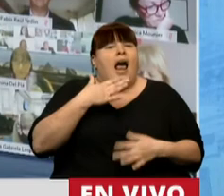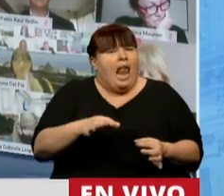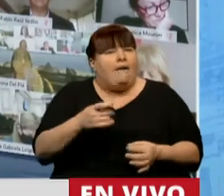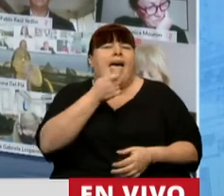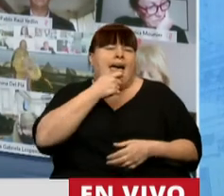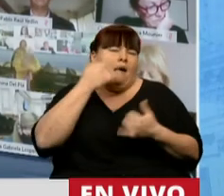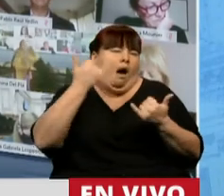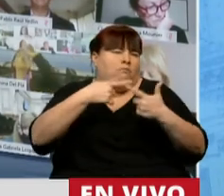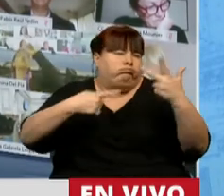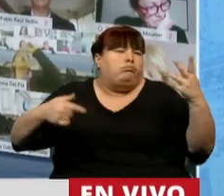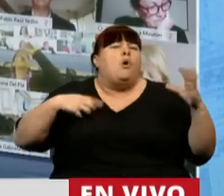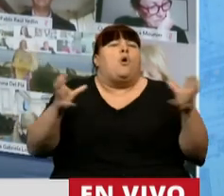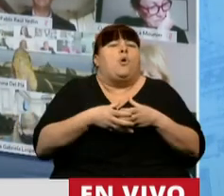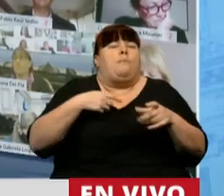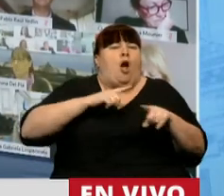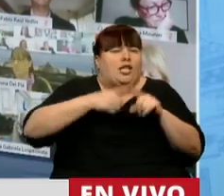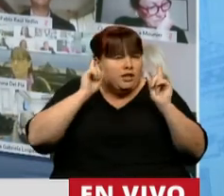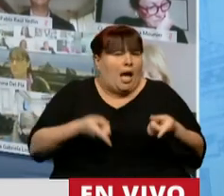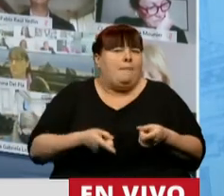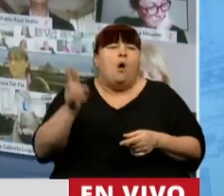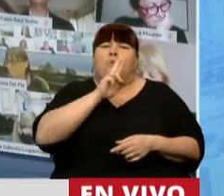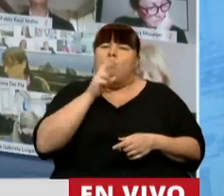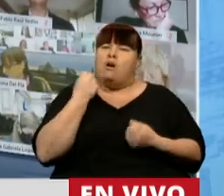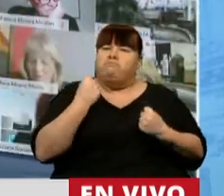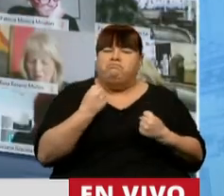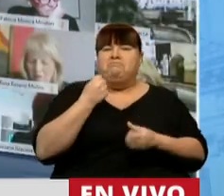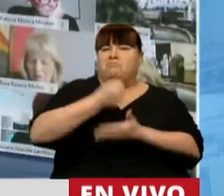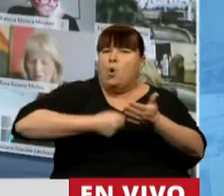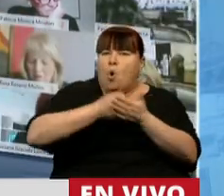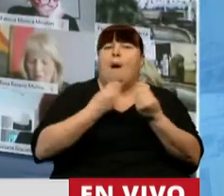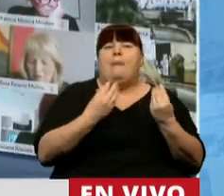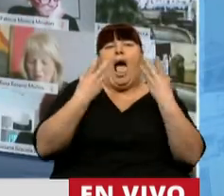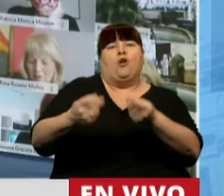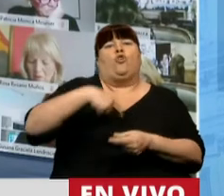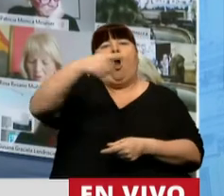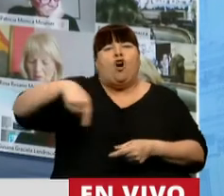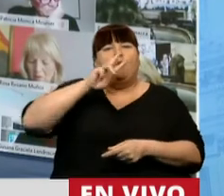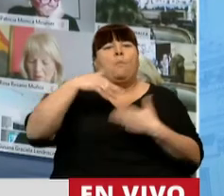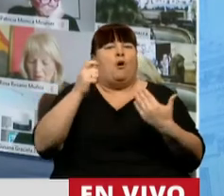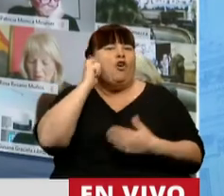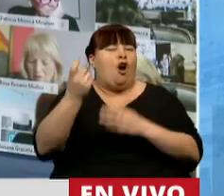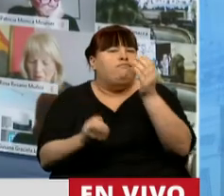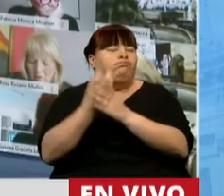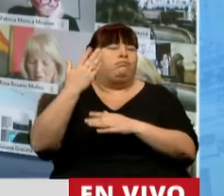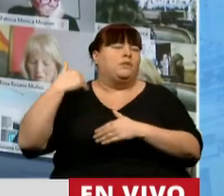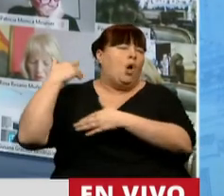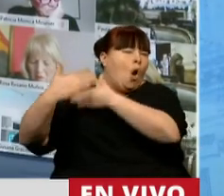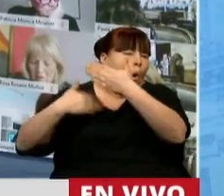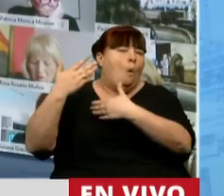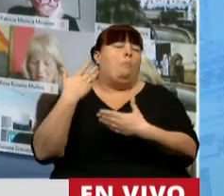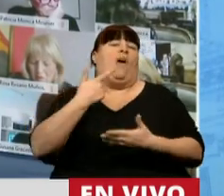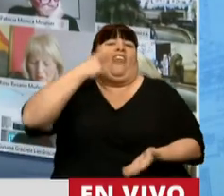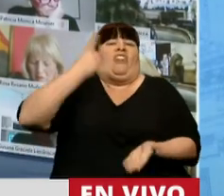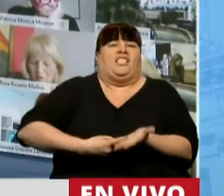ejemplos sobrados en mi partido de mujeres que se pusieron la bandera para que otras llegáramos luego de un largo trayecto a